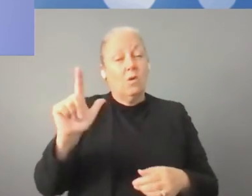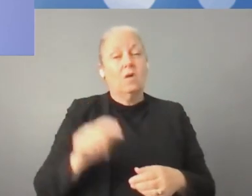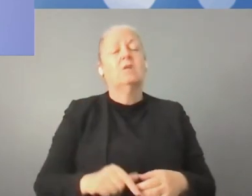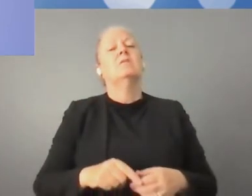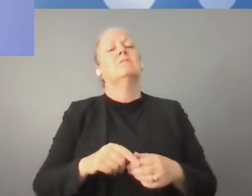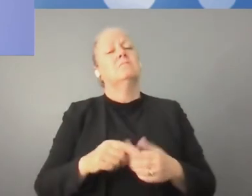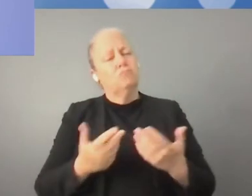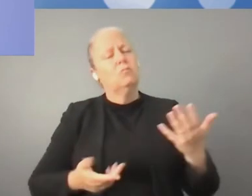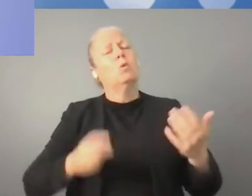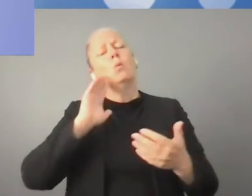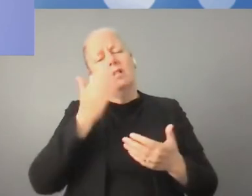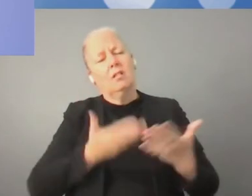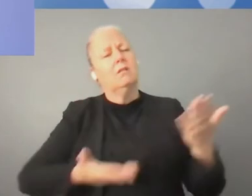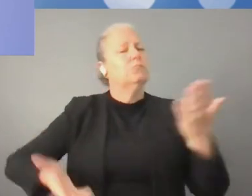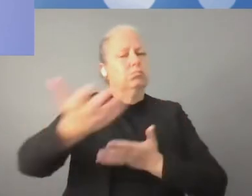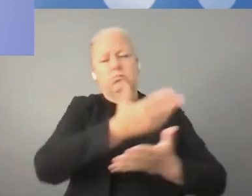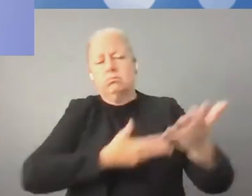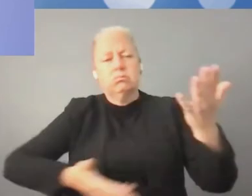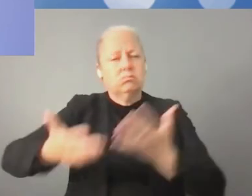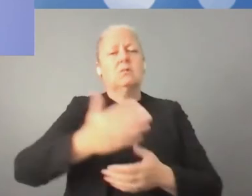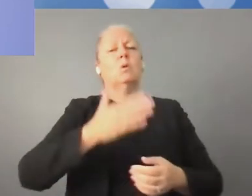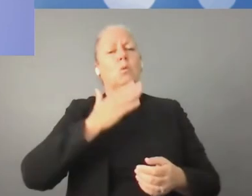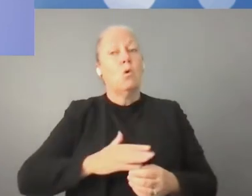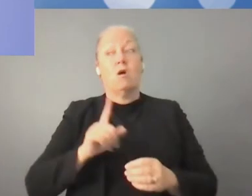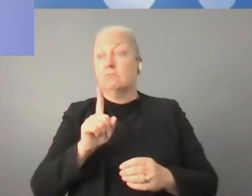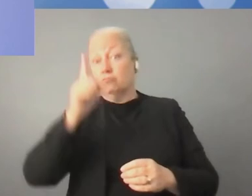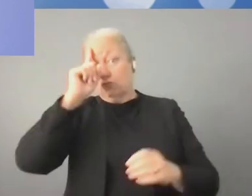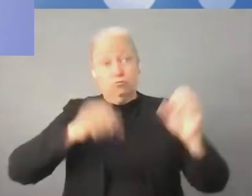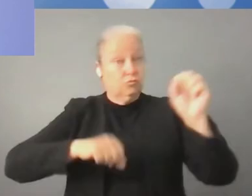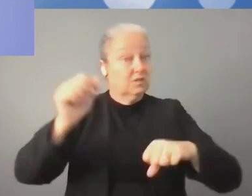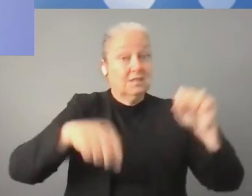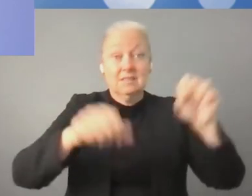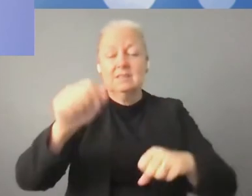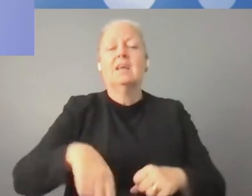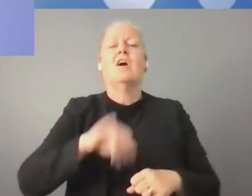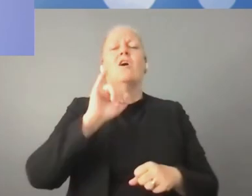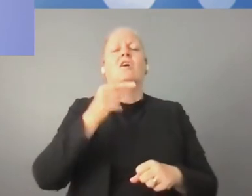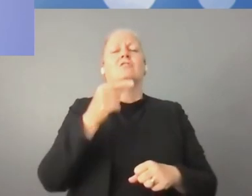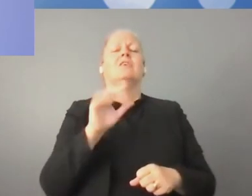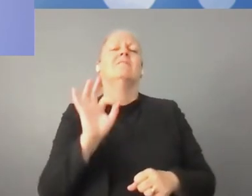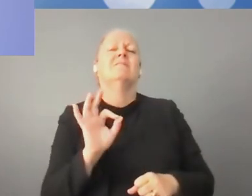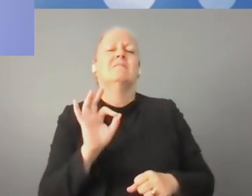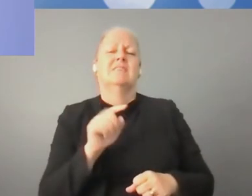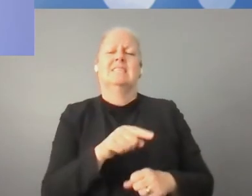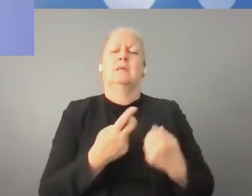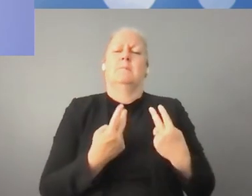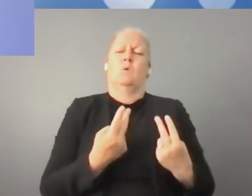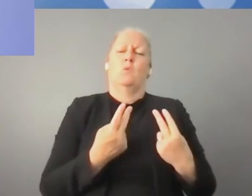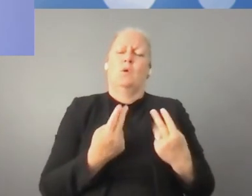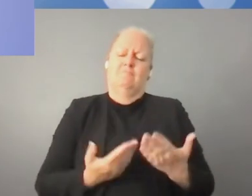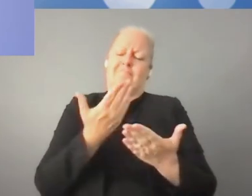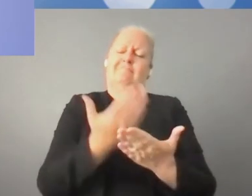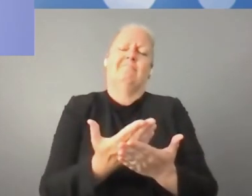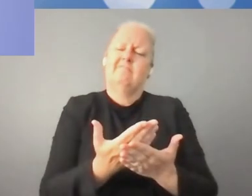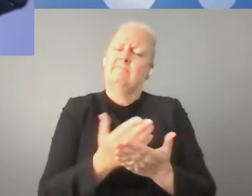manipulación y todo tipo de malusos. Así que llamamos a todos para crear este